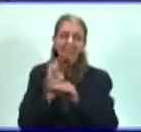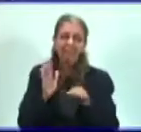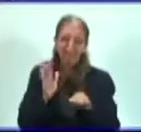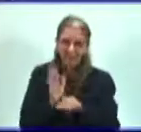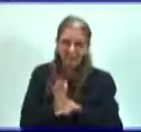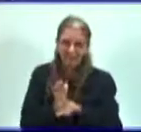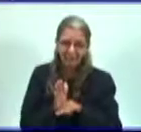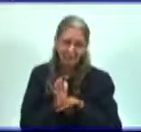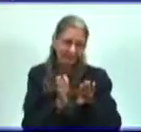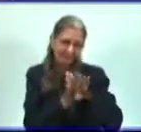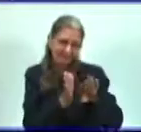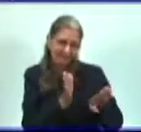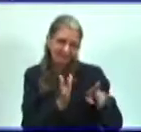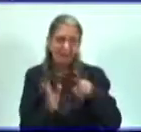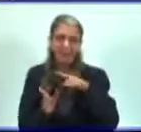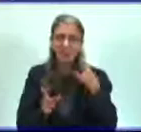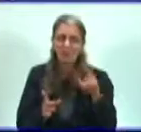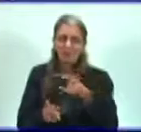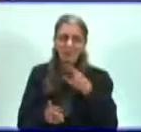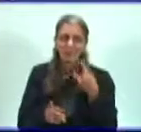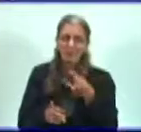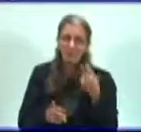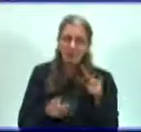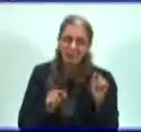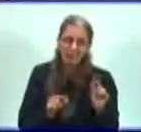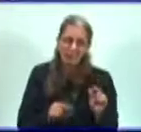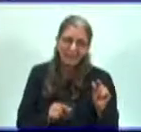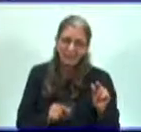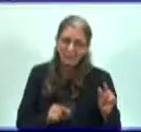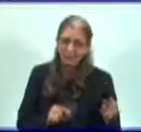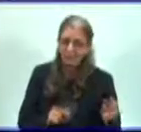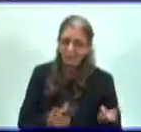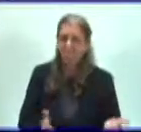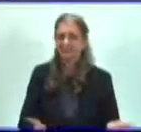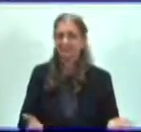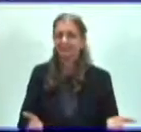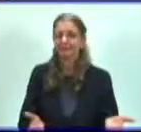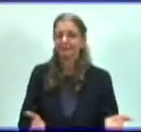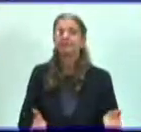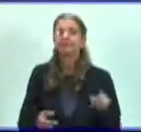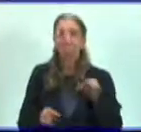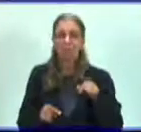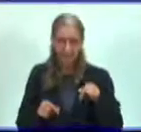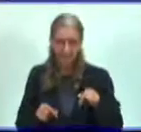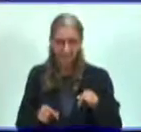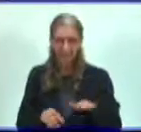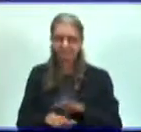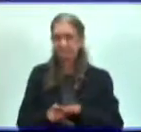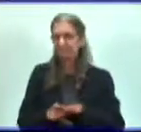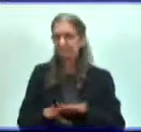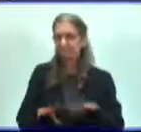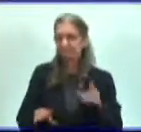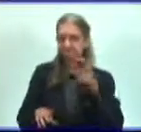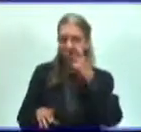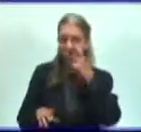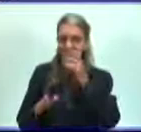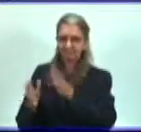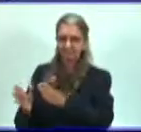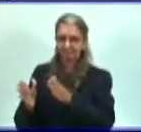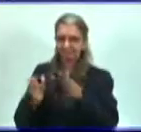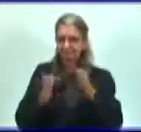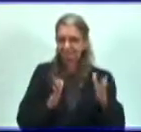tantas muertes que están azotando hoy la humanidad. Sin más, entonces, estaremos